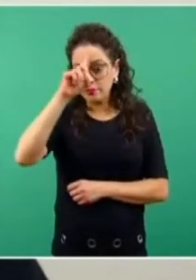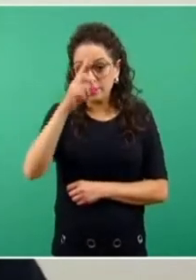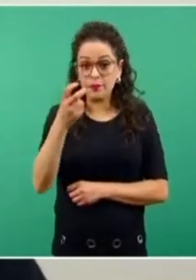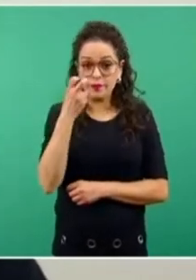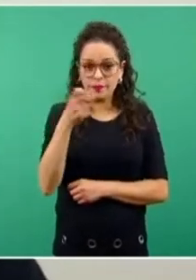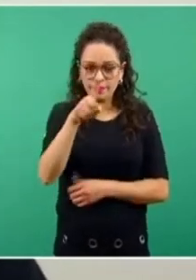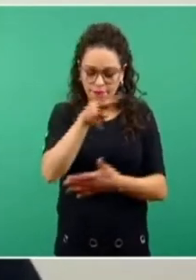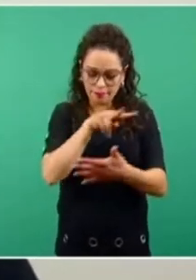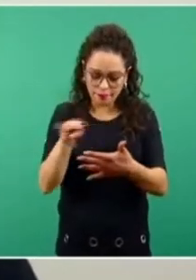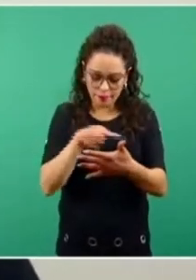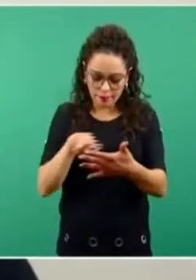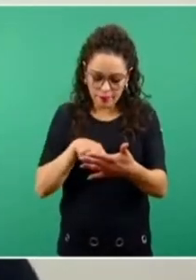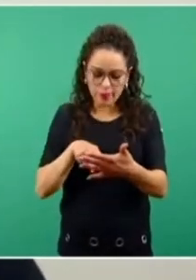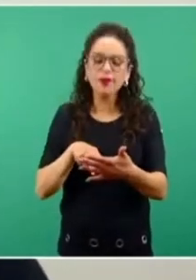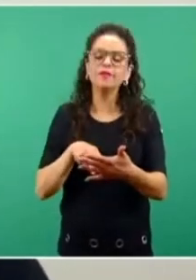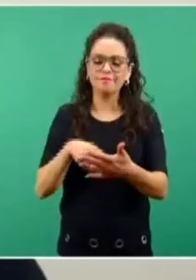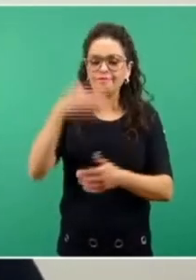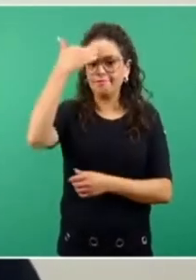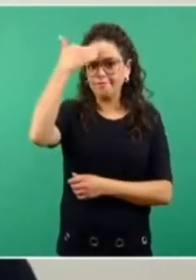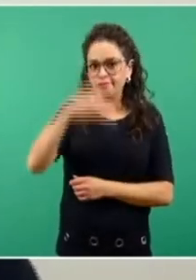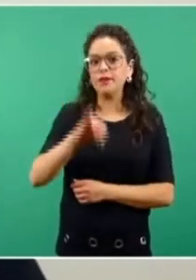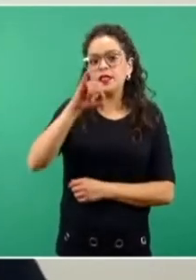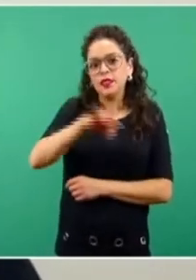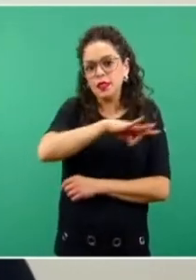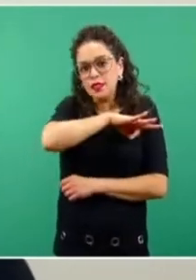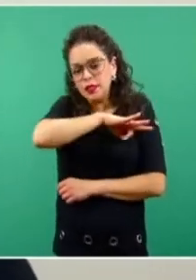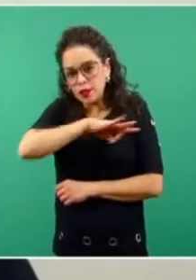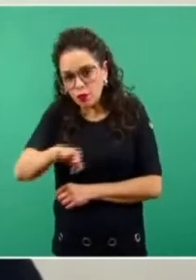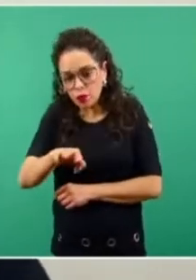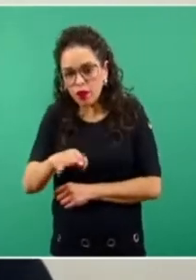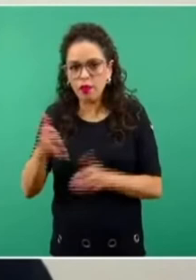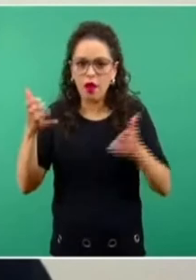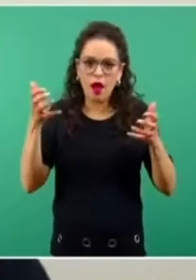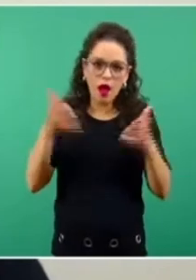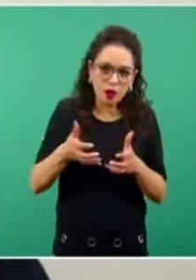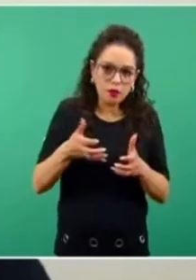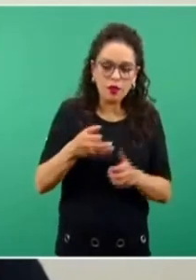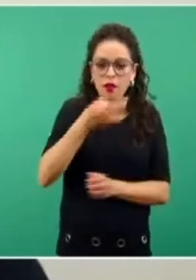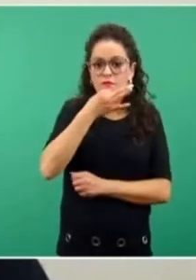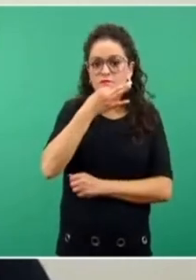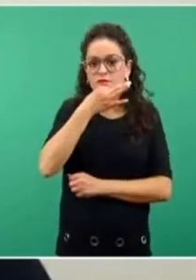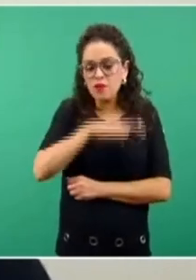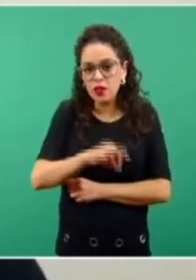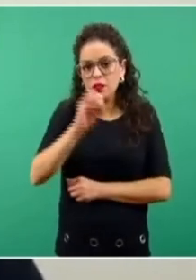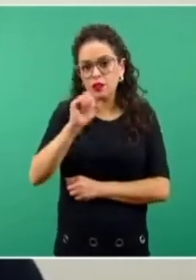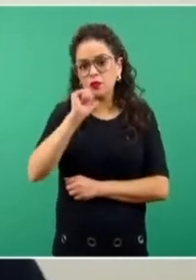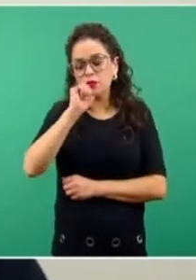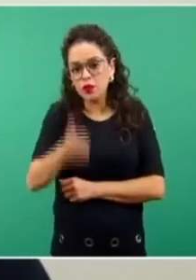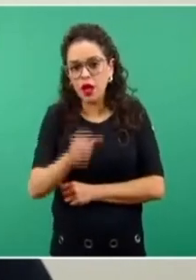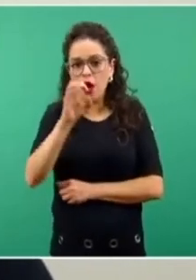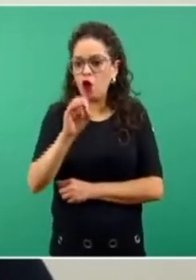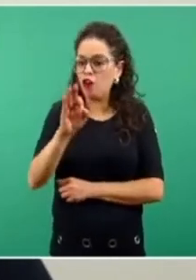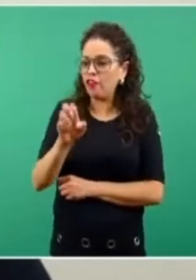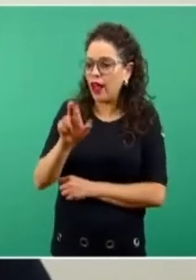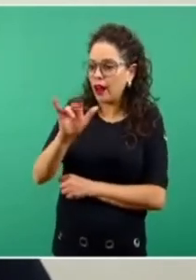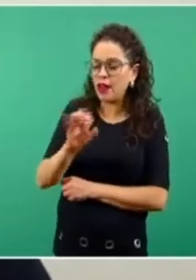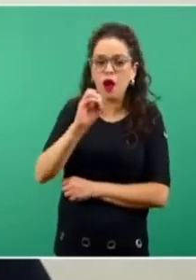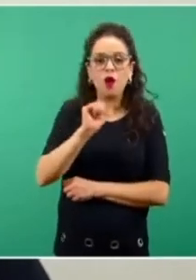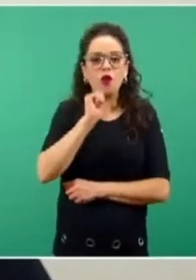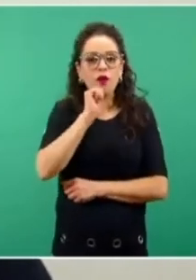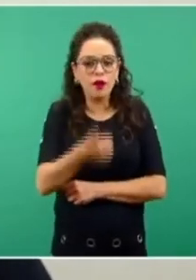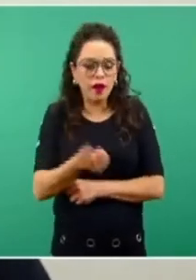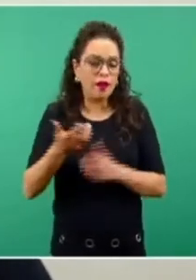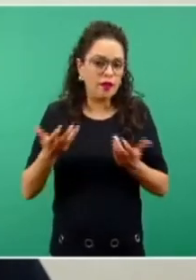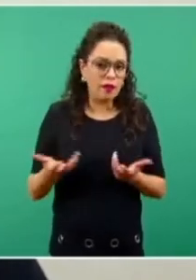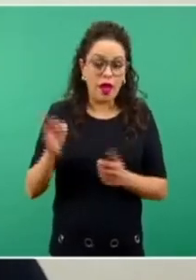permitir alguna actividad poblacional congregacional y si la pueden permitir,